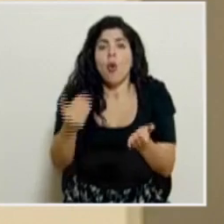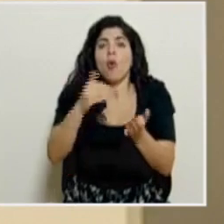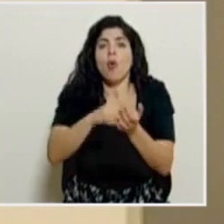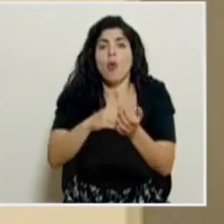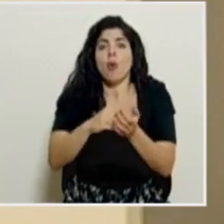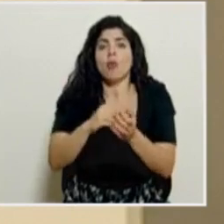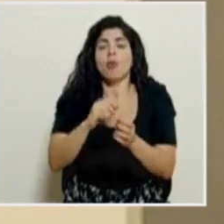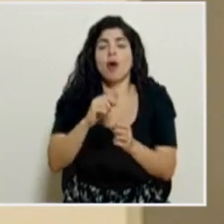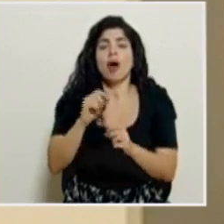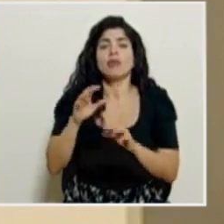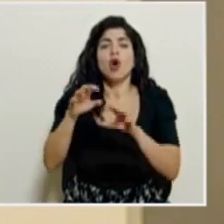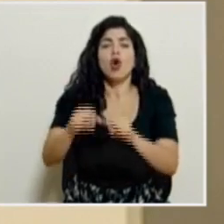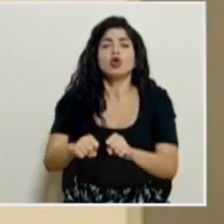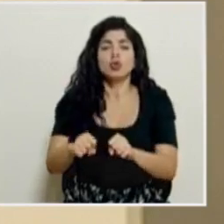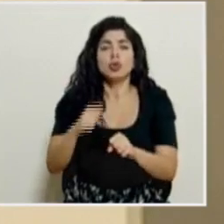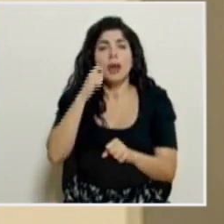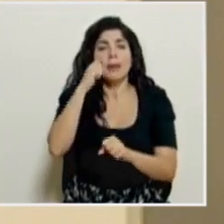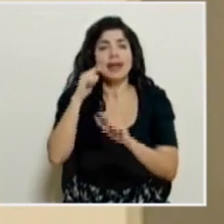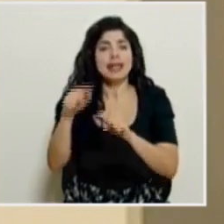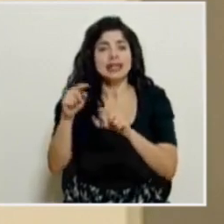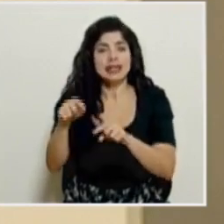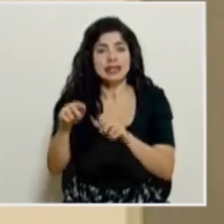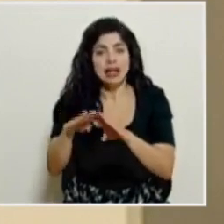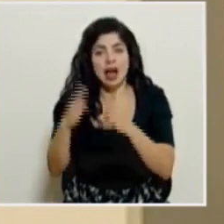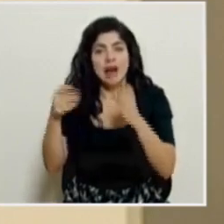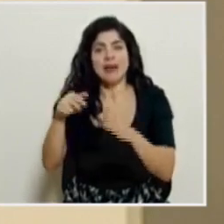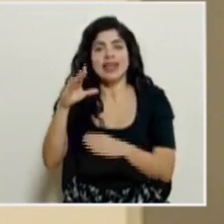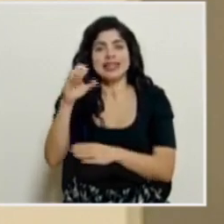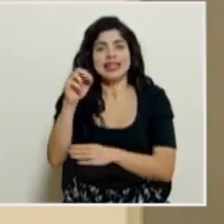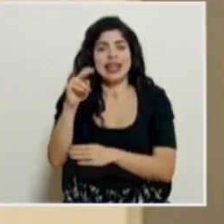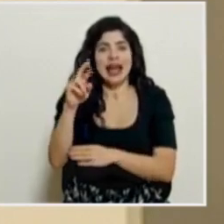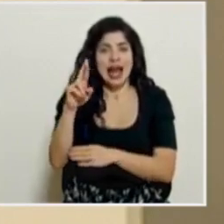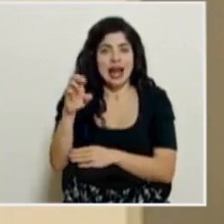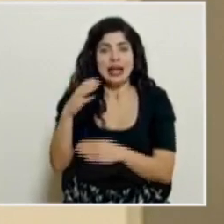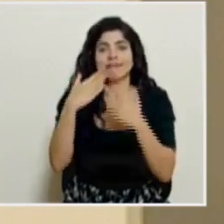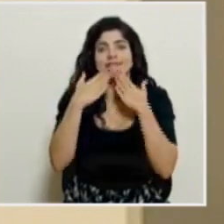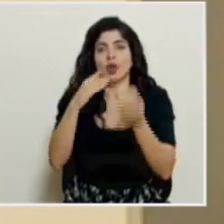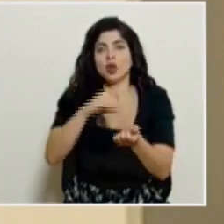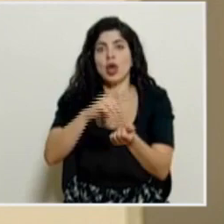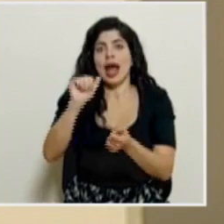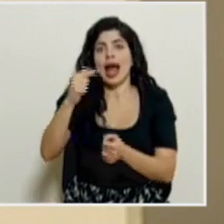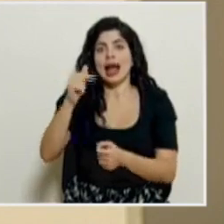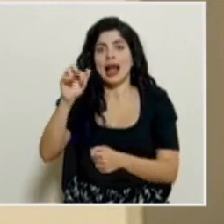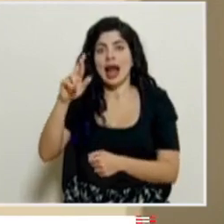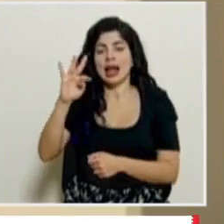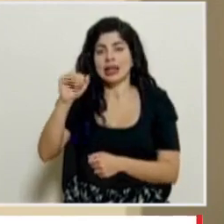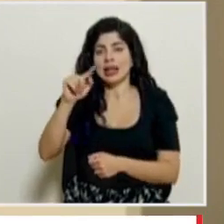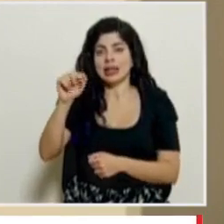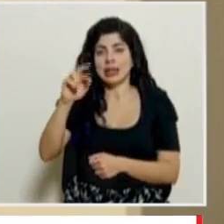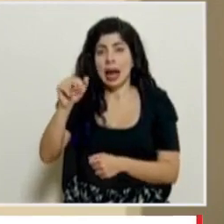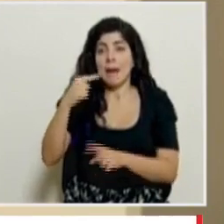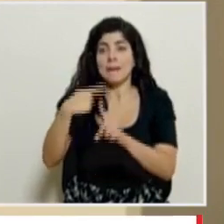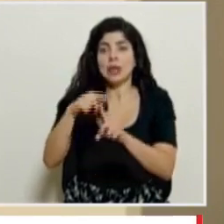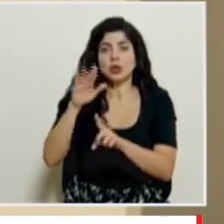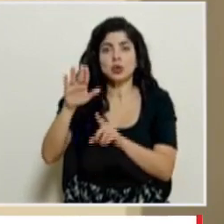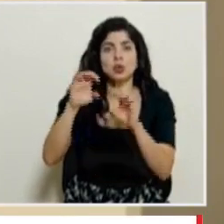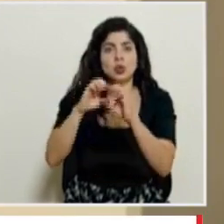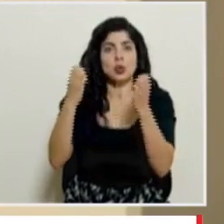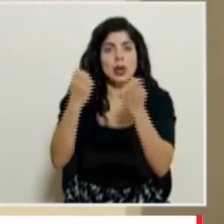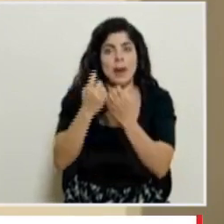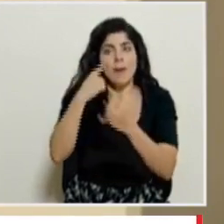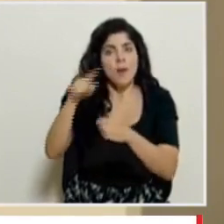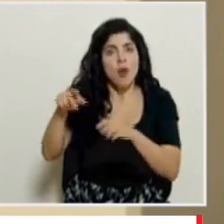varias consultas que se están dando de forma presencial en el Senare. Muchas gracias al doctor Aguilar Tazara y a todo el equipo de trabajo por esta